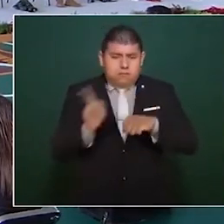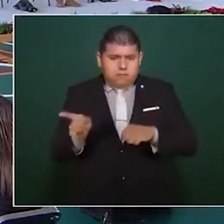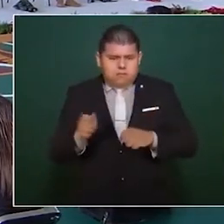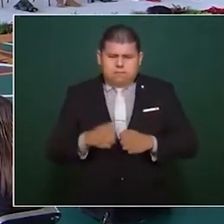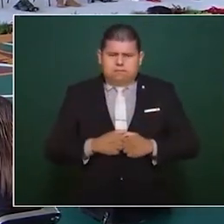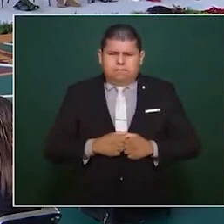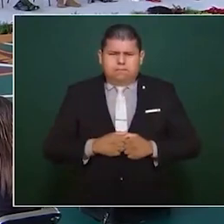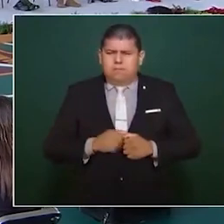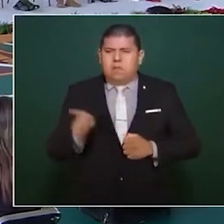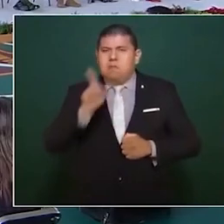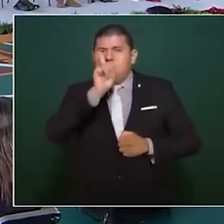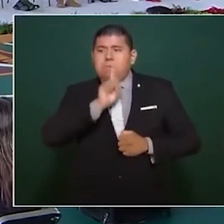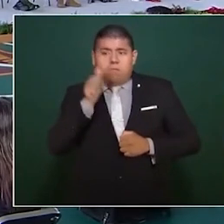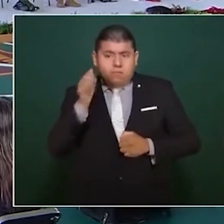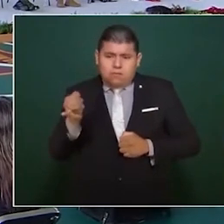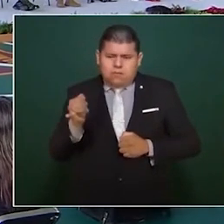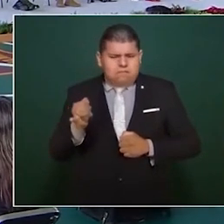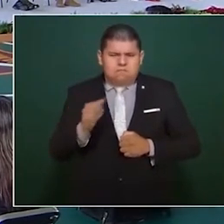No es mentirosa.